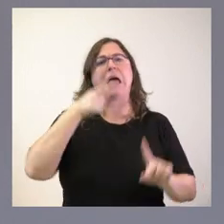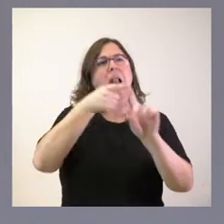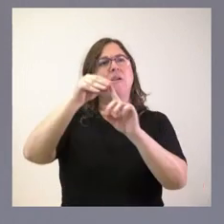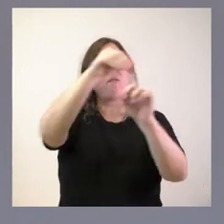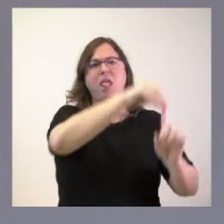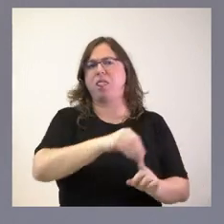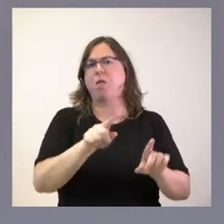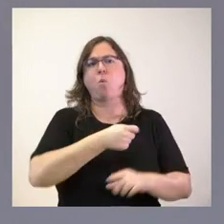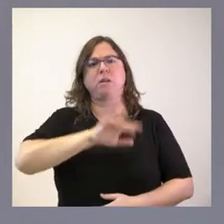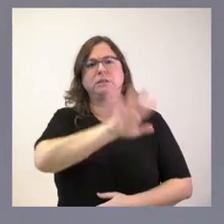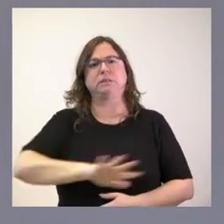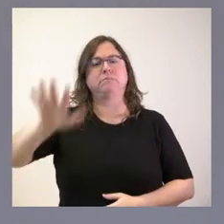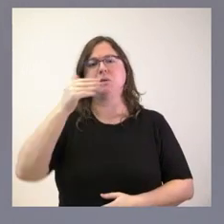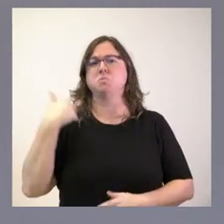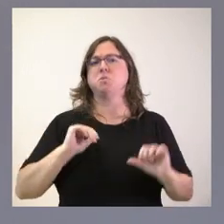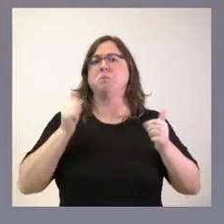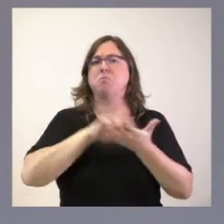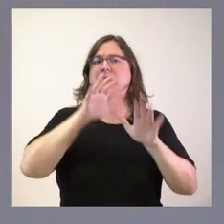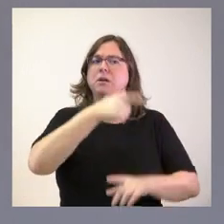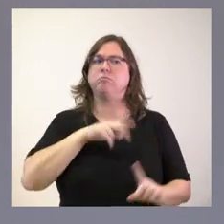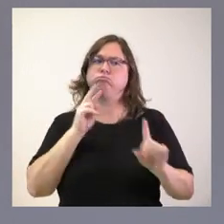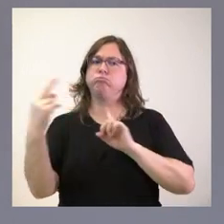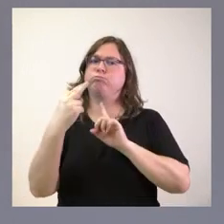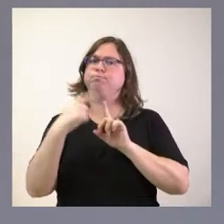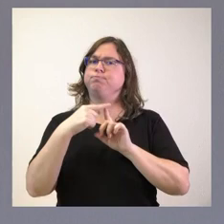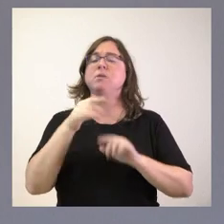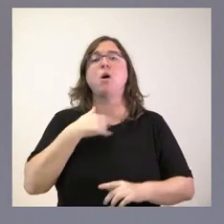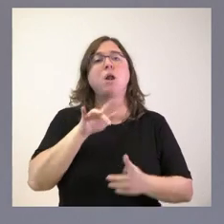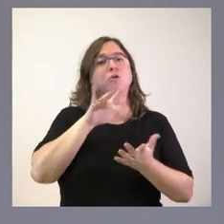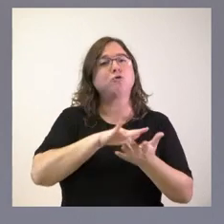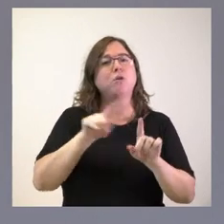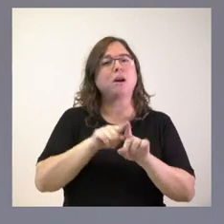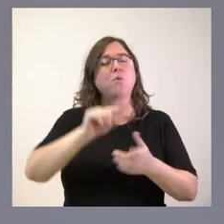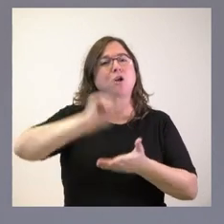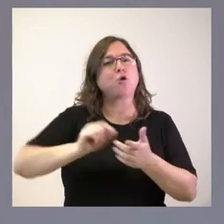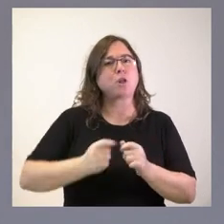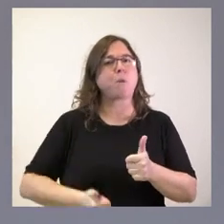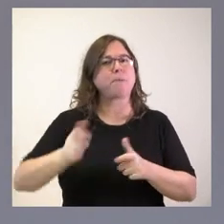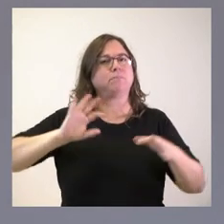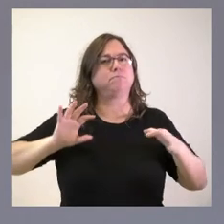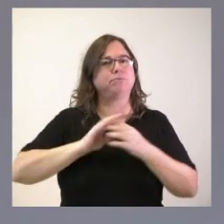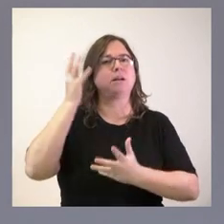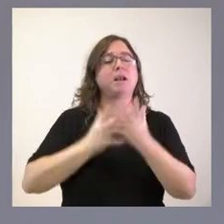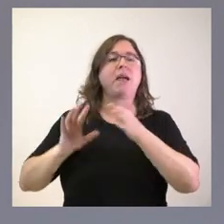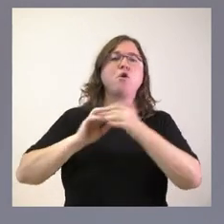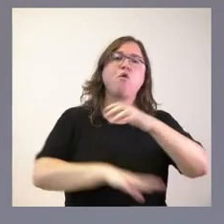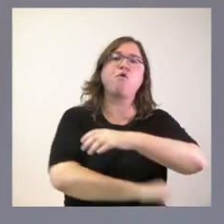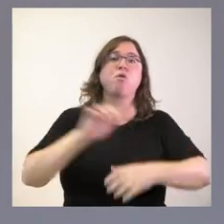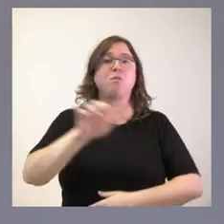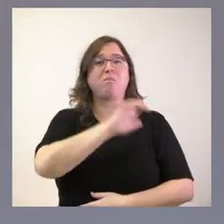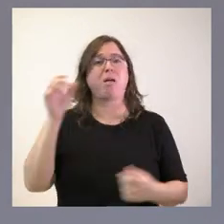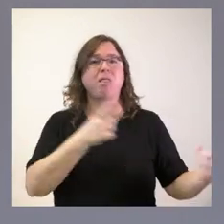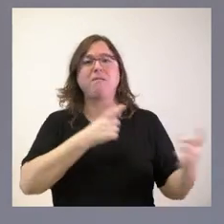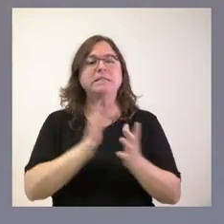contexto nacional que pusimos en marcha en Castilla y León. Y ahora, con motivo de la necesidad de más contratos administrativos vinculados a los fondos europeos, es necesario